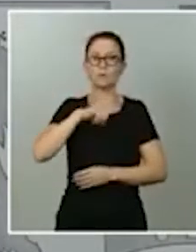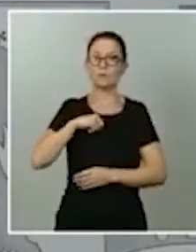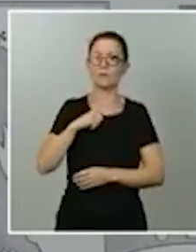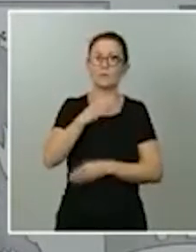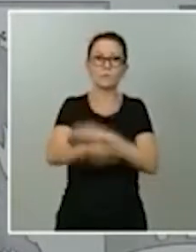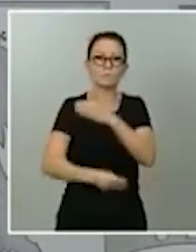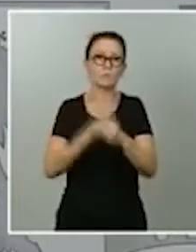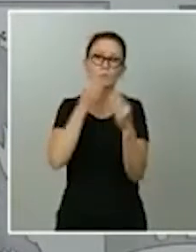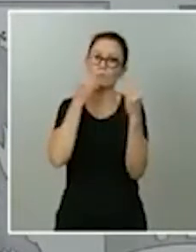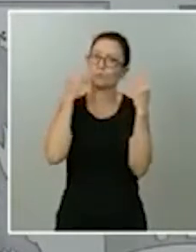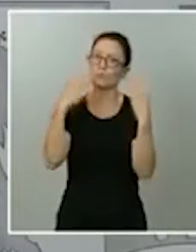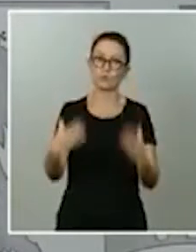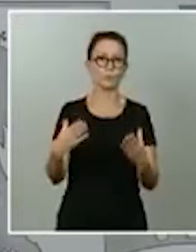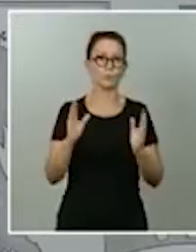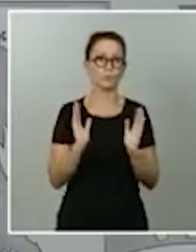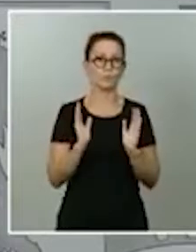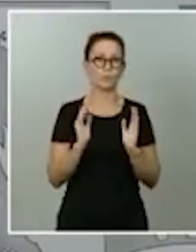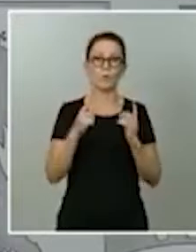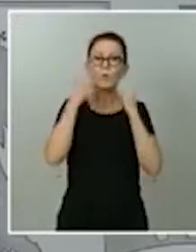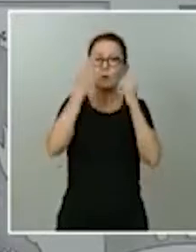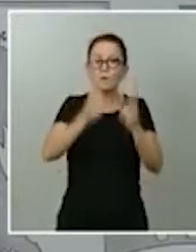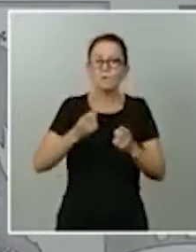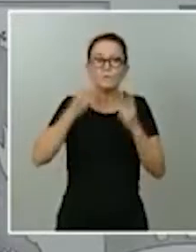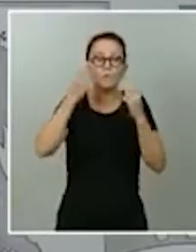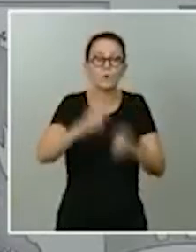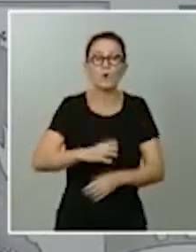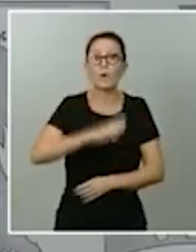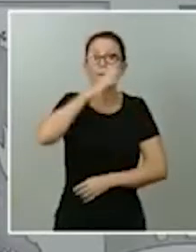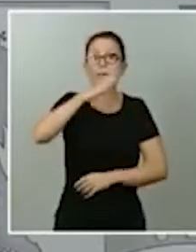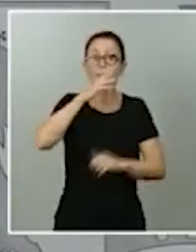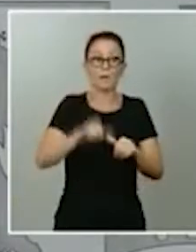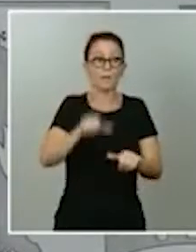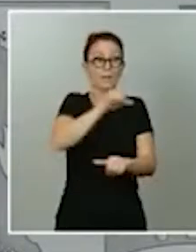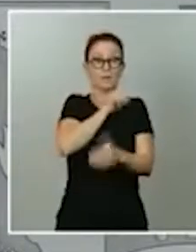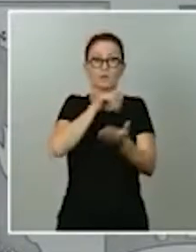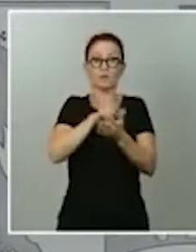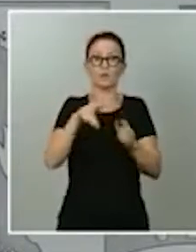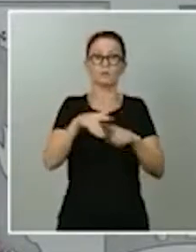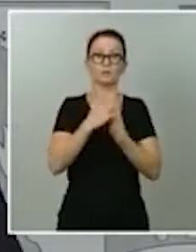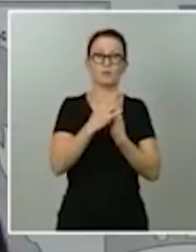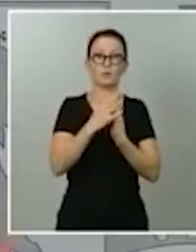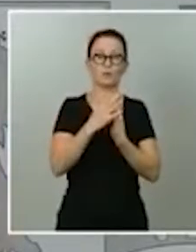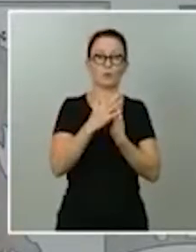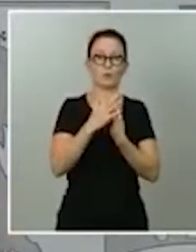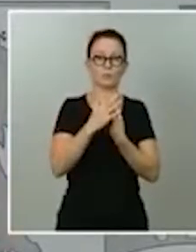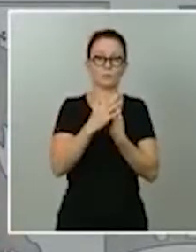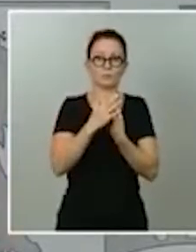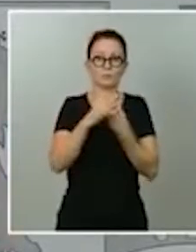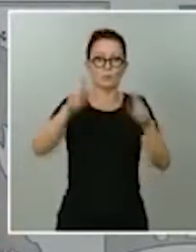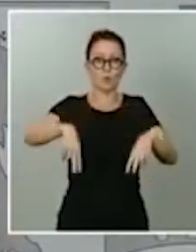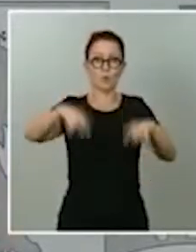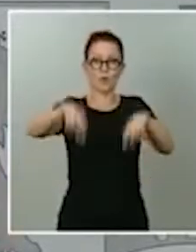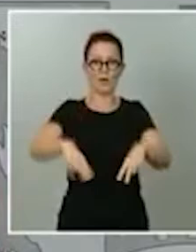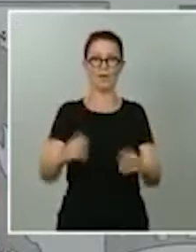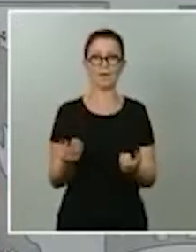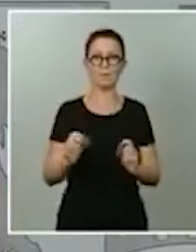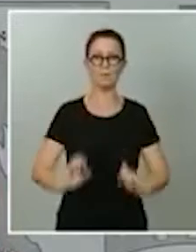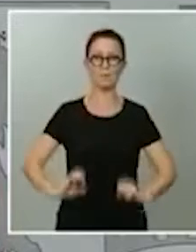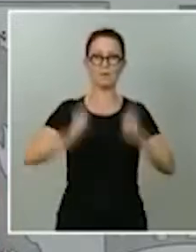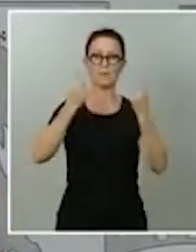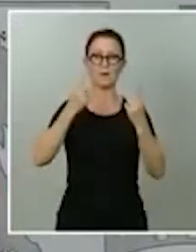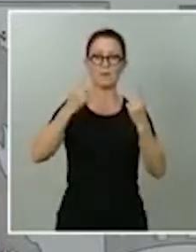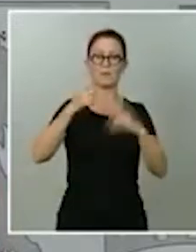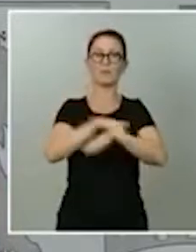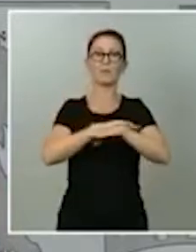inédito para poder hacer frente a una crisis sin precedentes, como es una pandemia. Y que están contando con todo el apoyo del gobierno de España.